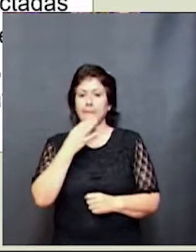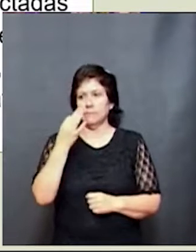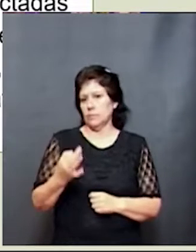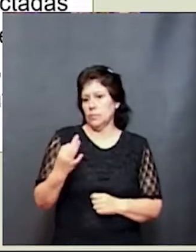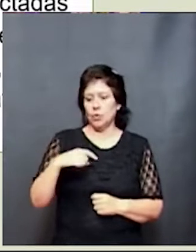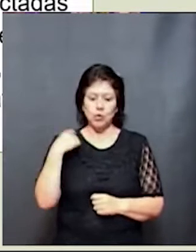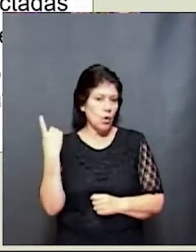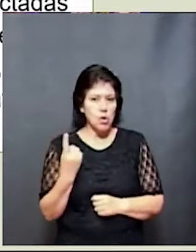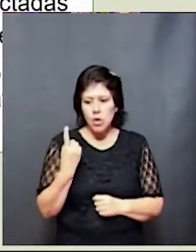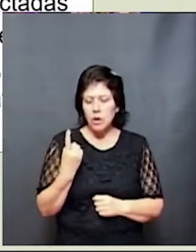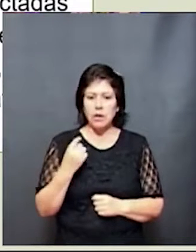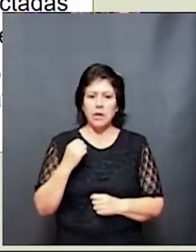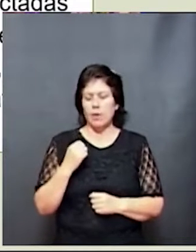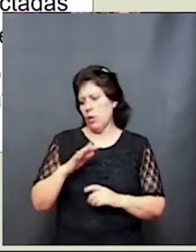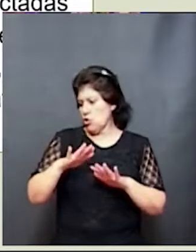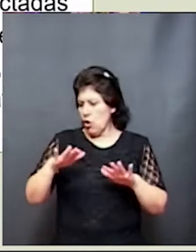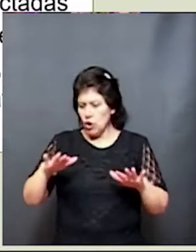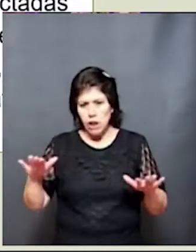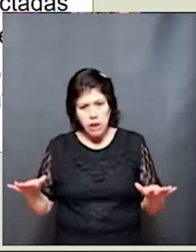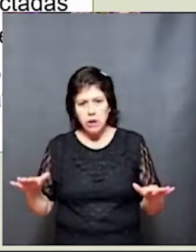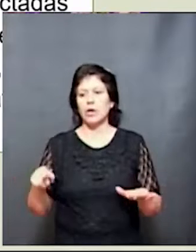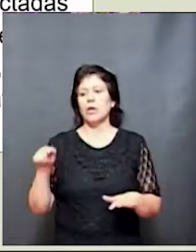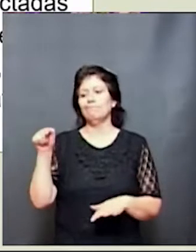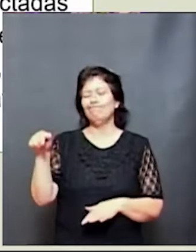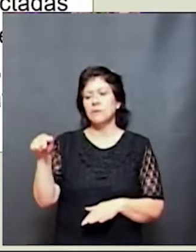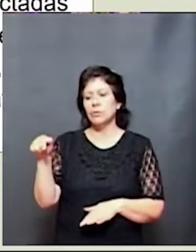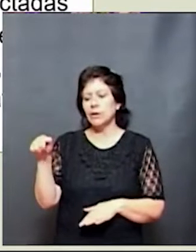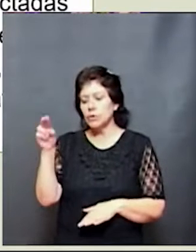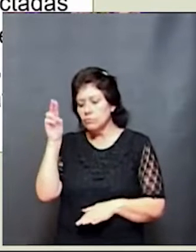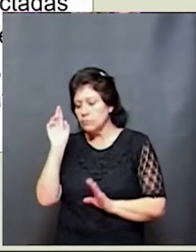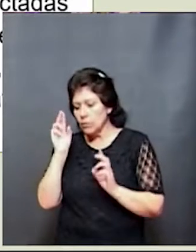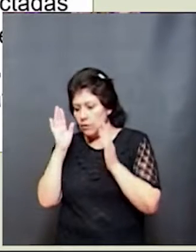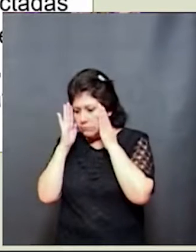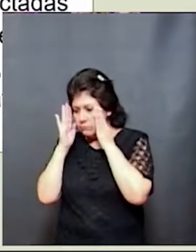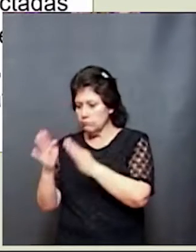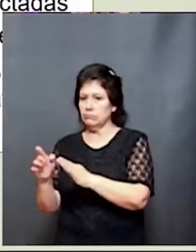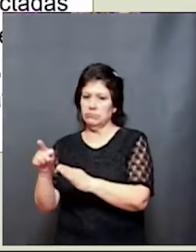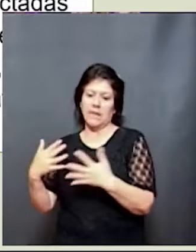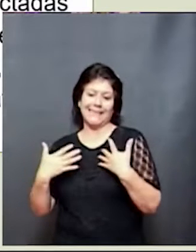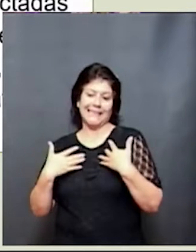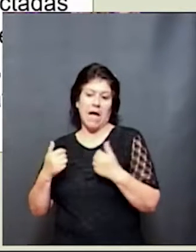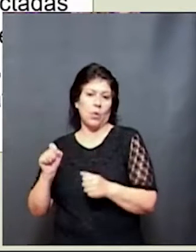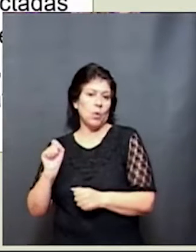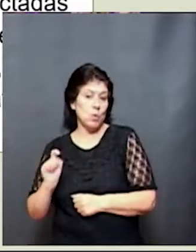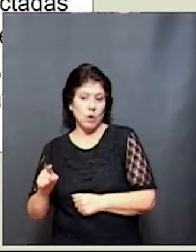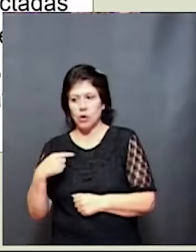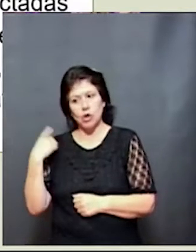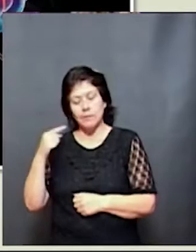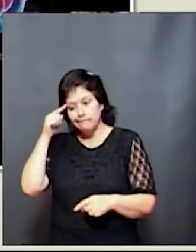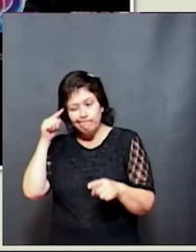ocupamos de que estos niños, estas niñas estén en un estado de salud, como les contaba recién,